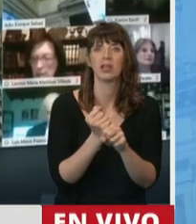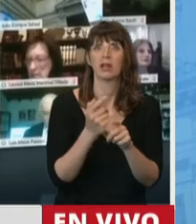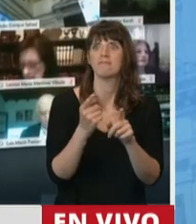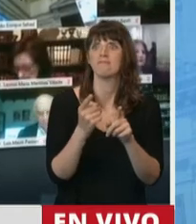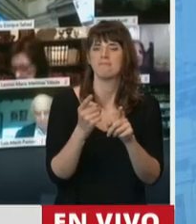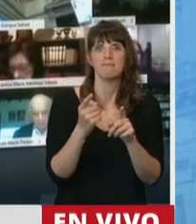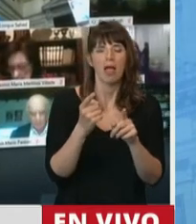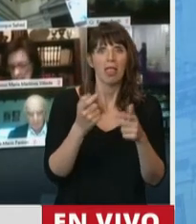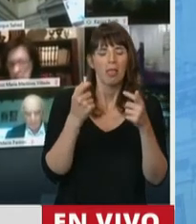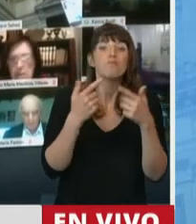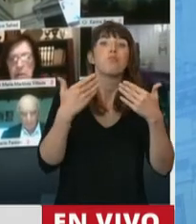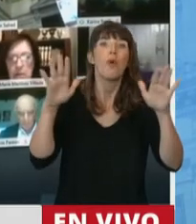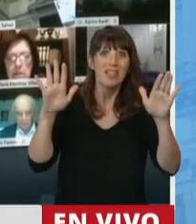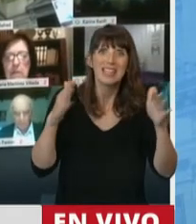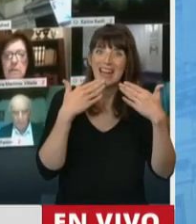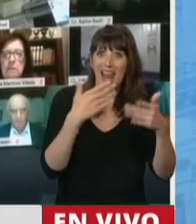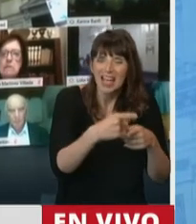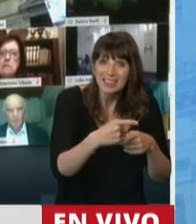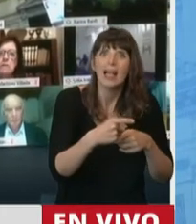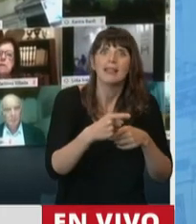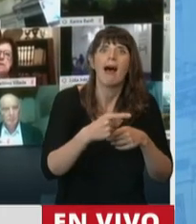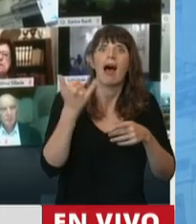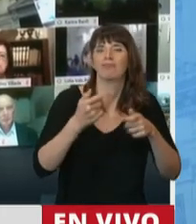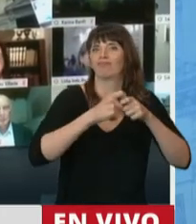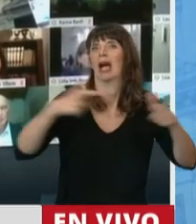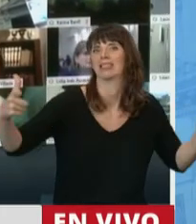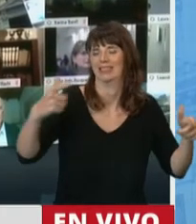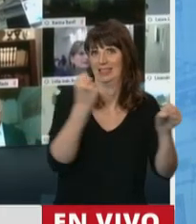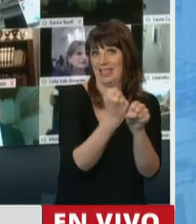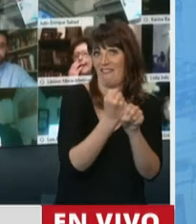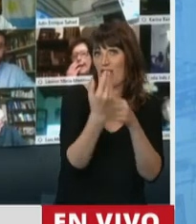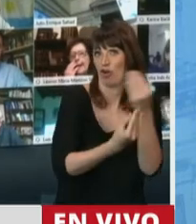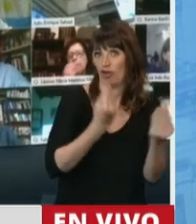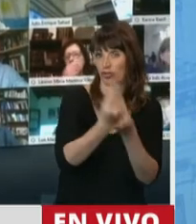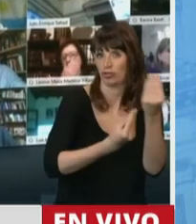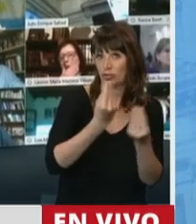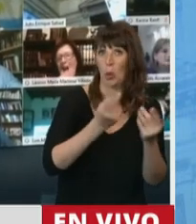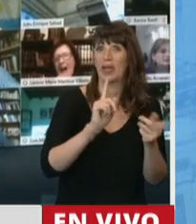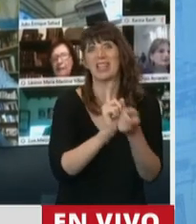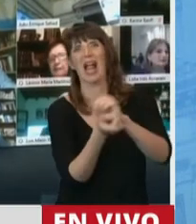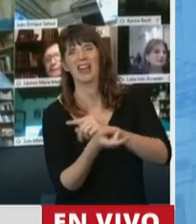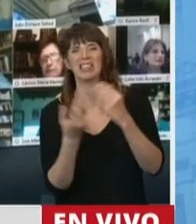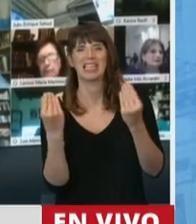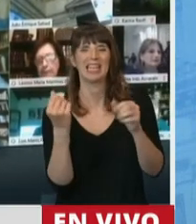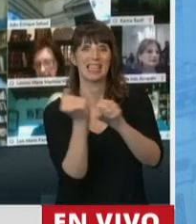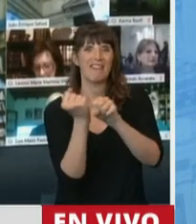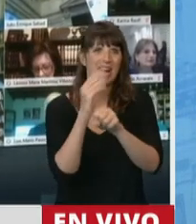fuente de trabajo y no, como otros ven, como una forma de precariedad laboral o de informalidad.